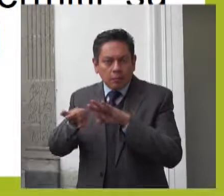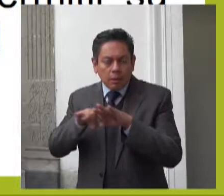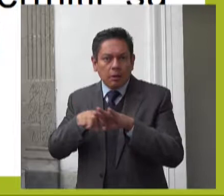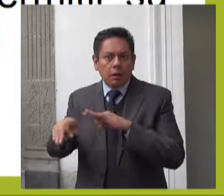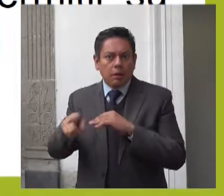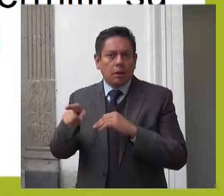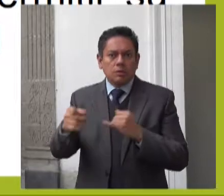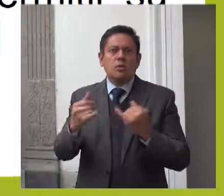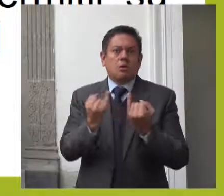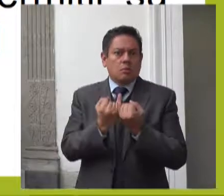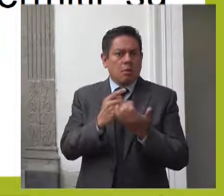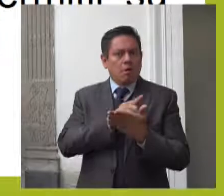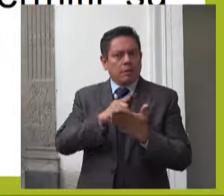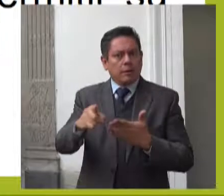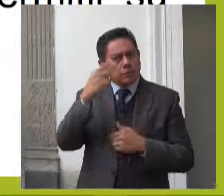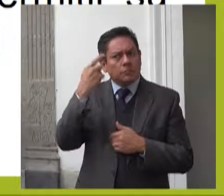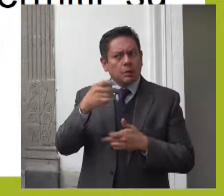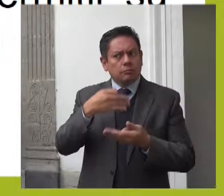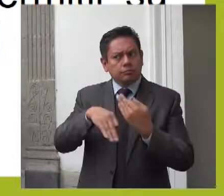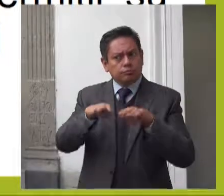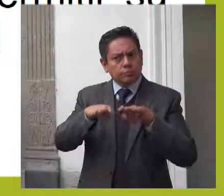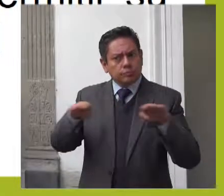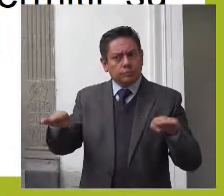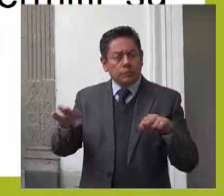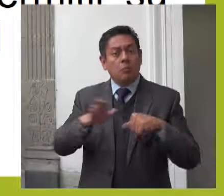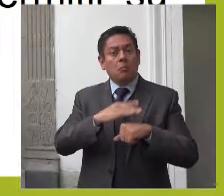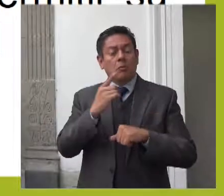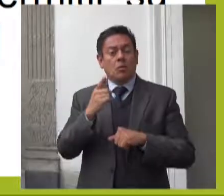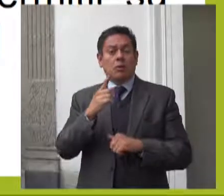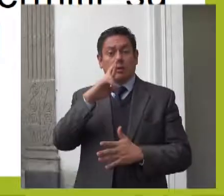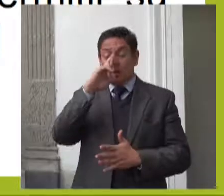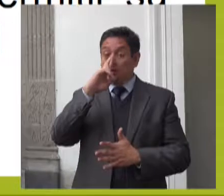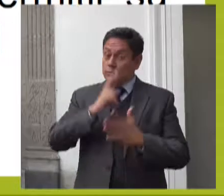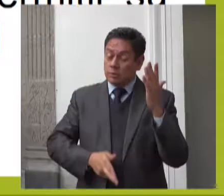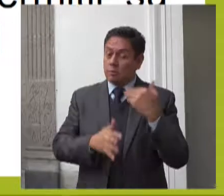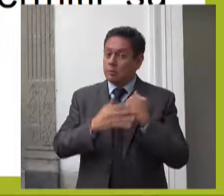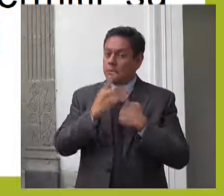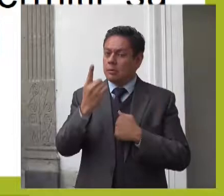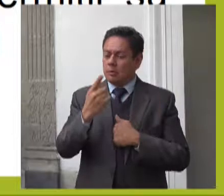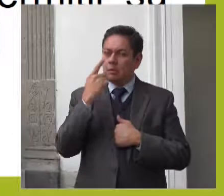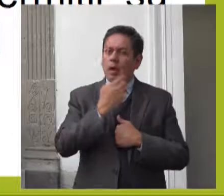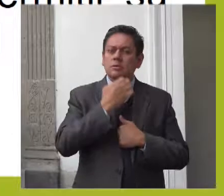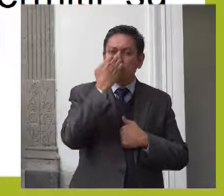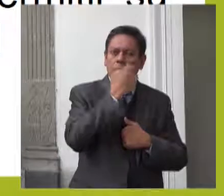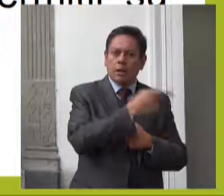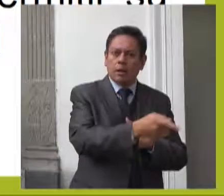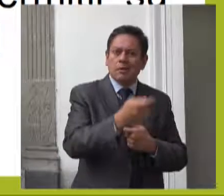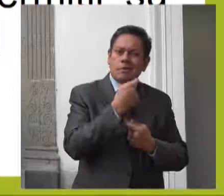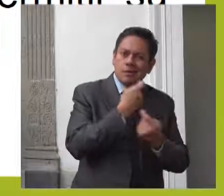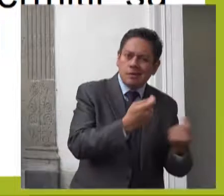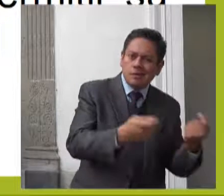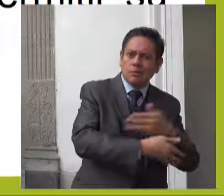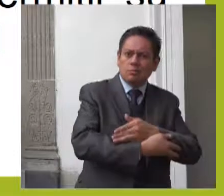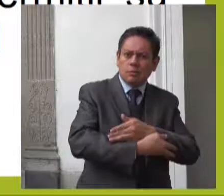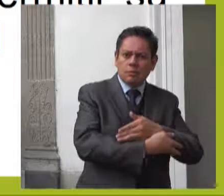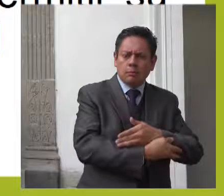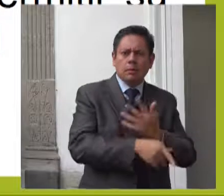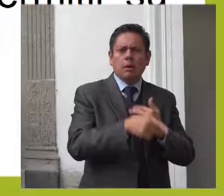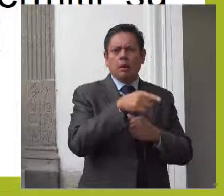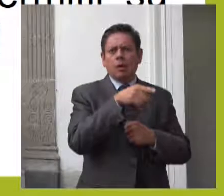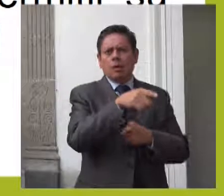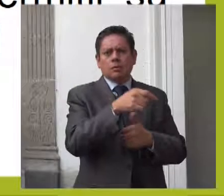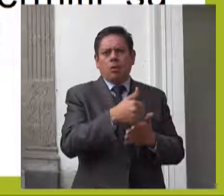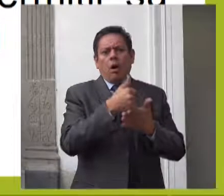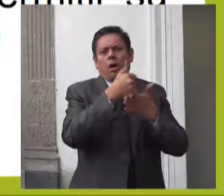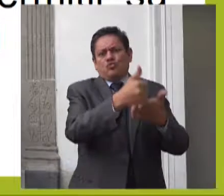discriminación toda vez que el programa de estancias infantiles representó una medida afirmativa para